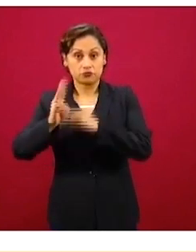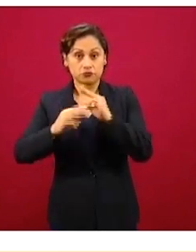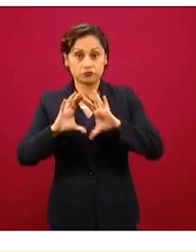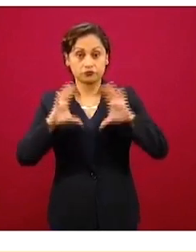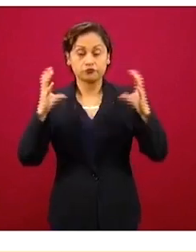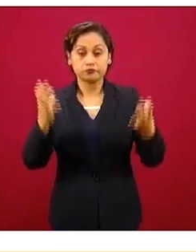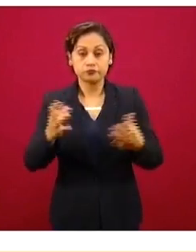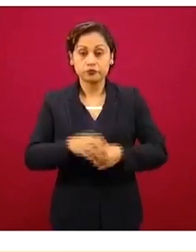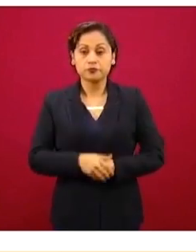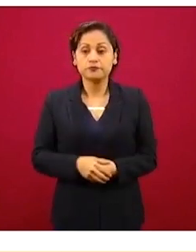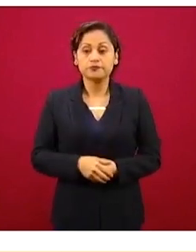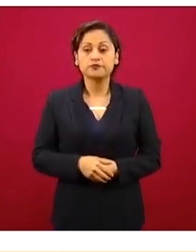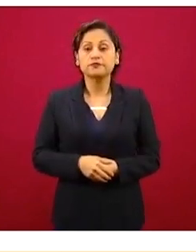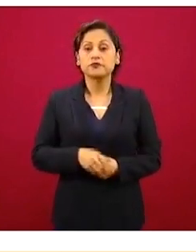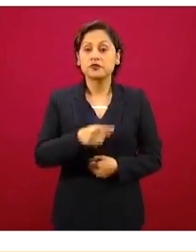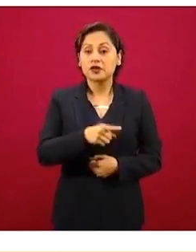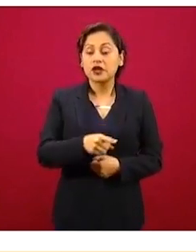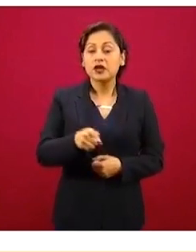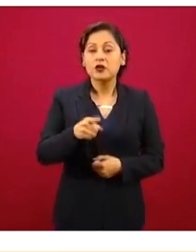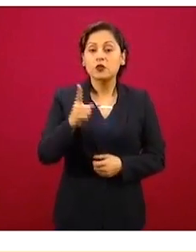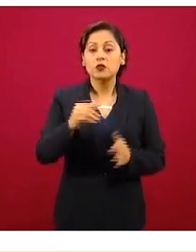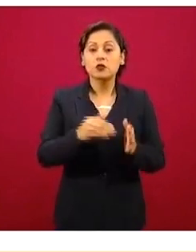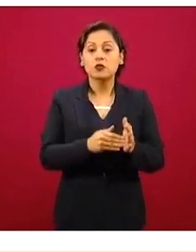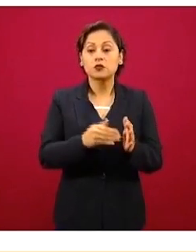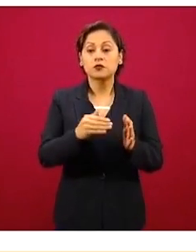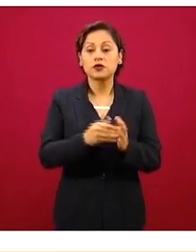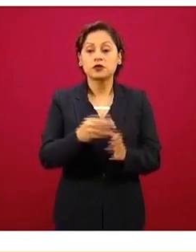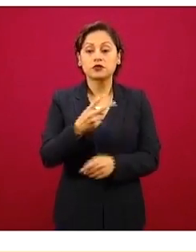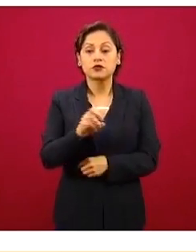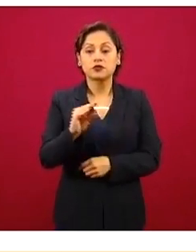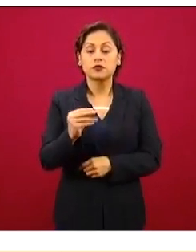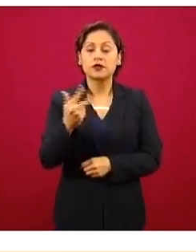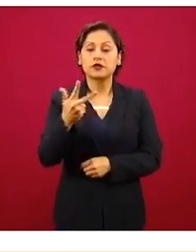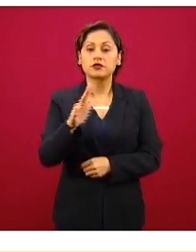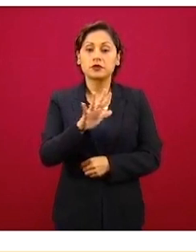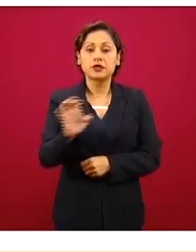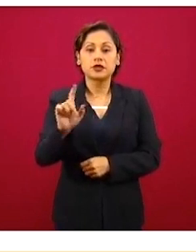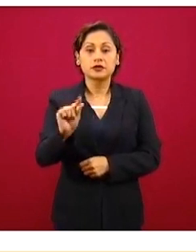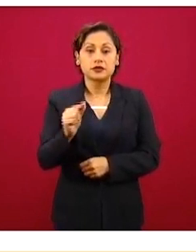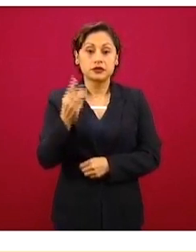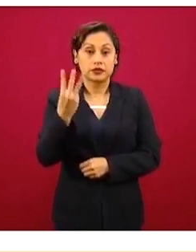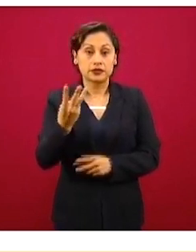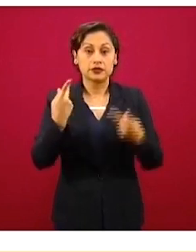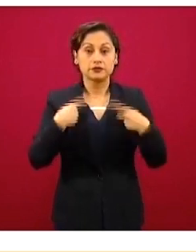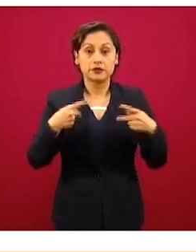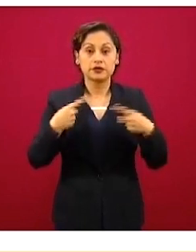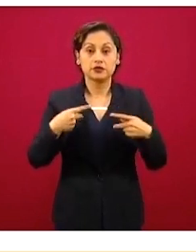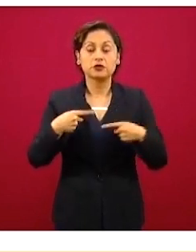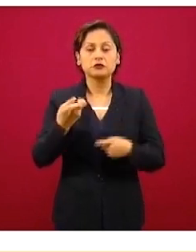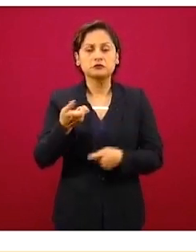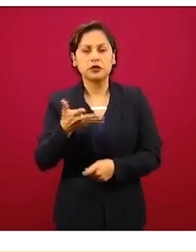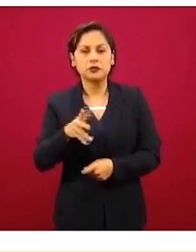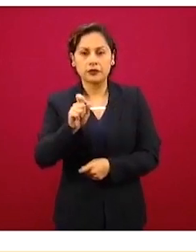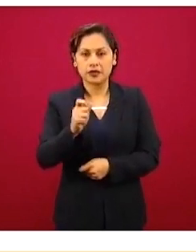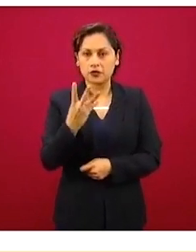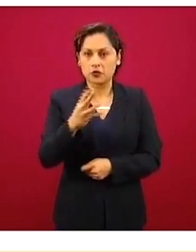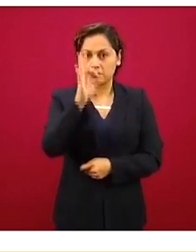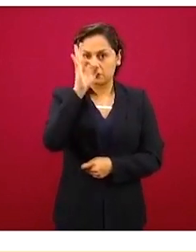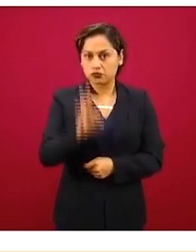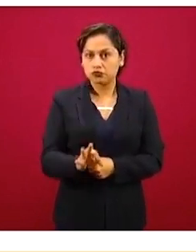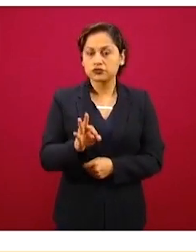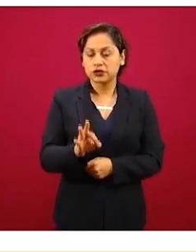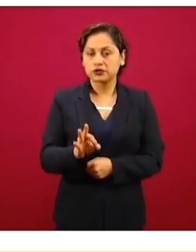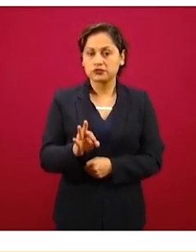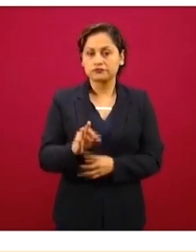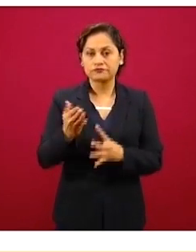representan el 24 por ciento, poco menos de la cuarta parte, lo han tenido en los últimos 14 días. Esto es la parte activa de la